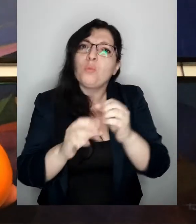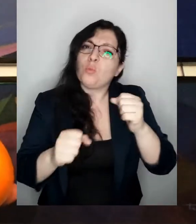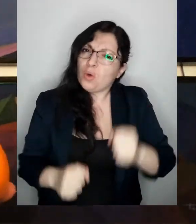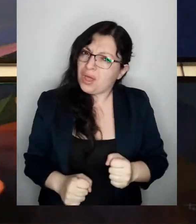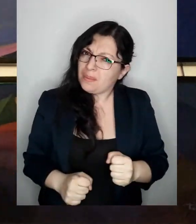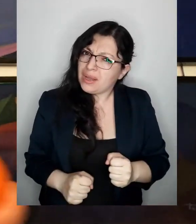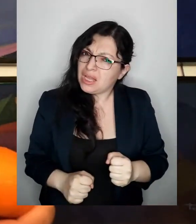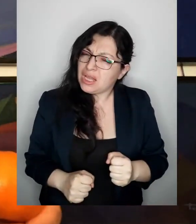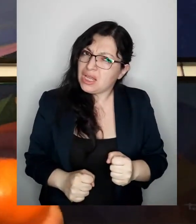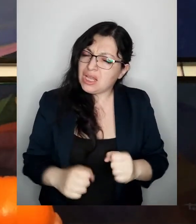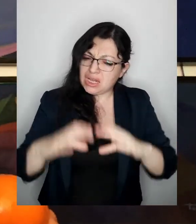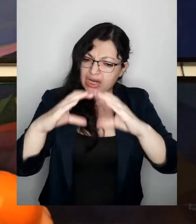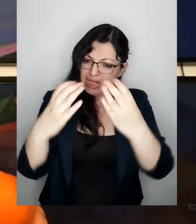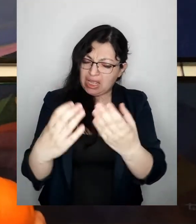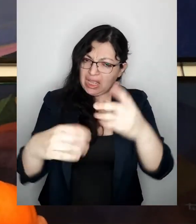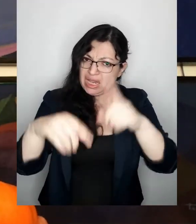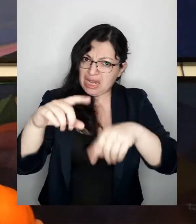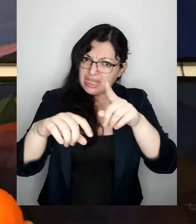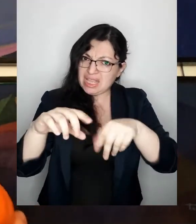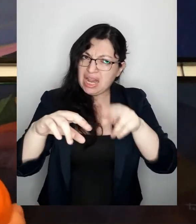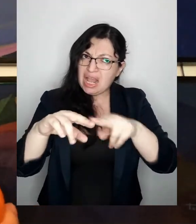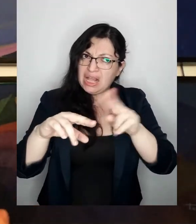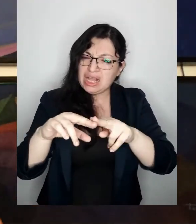la que le tapa la luz a la luna